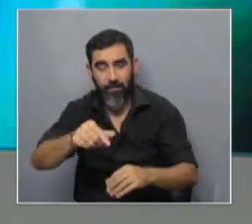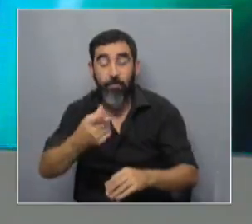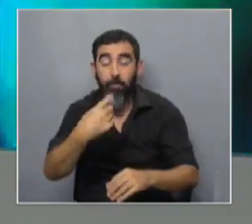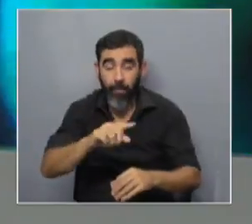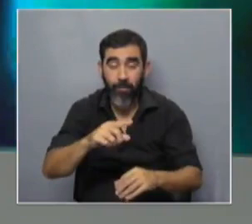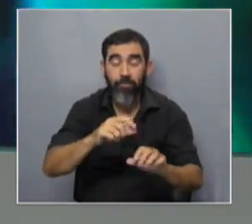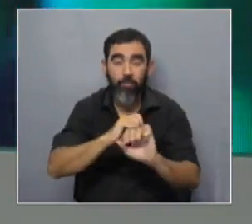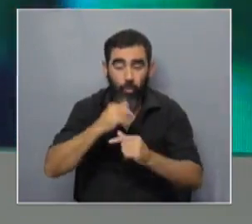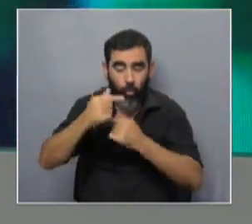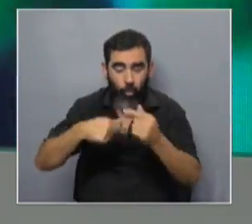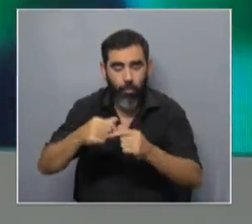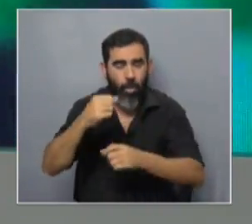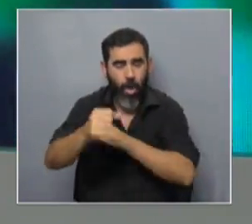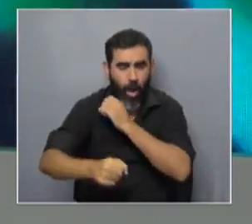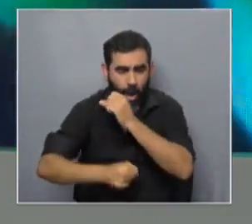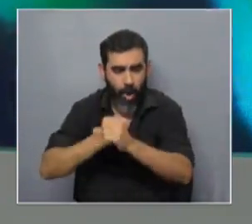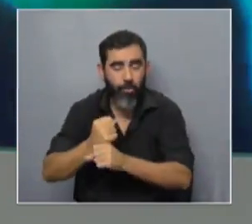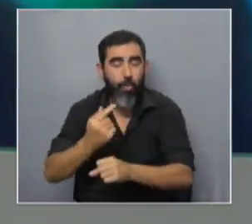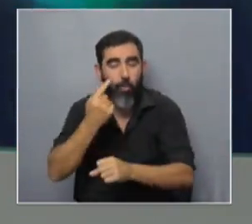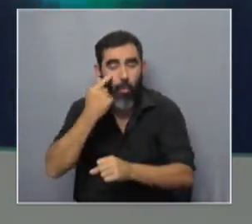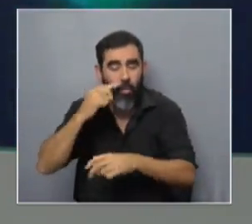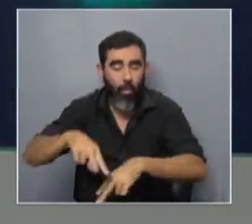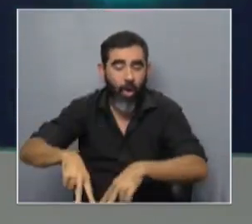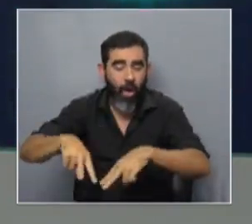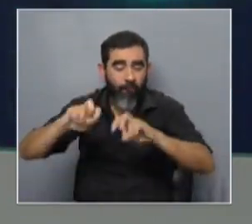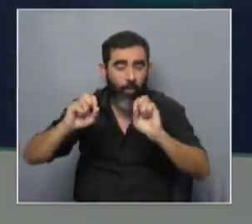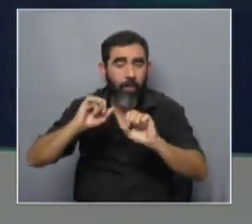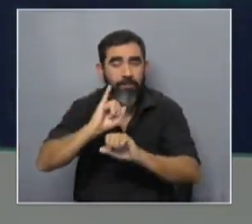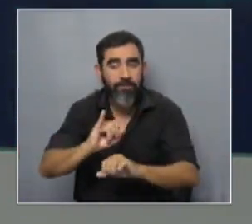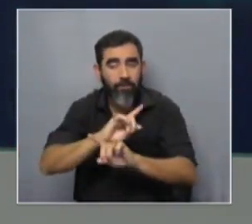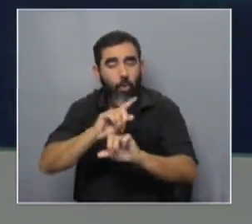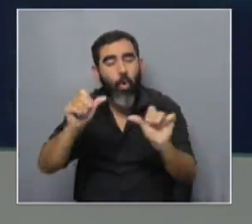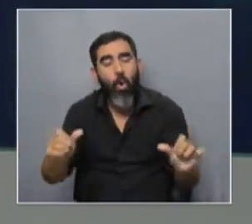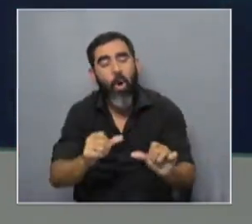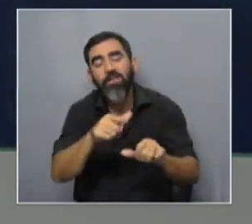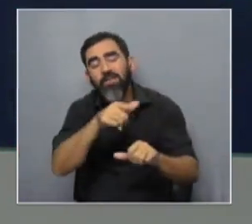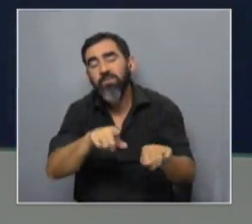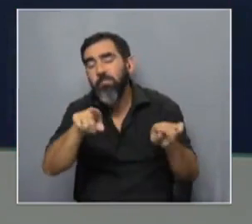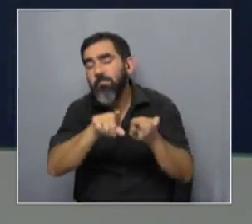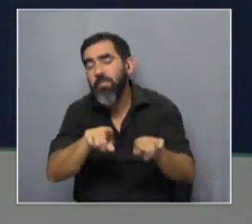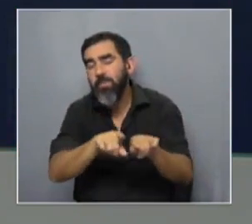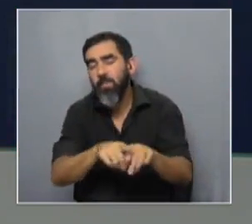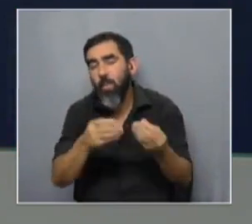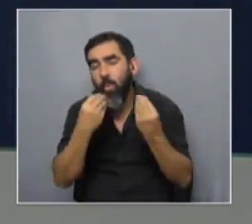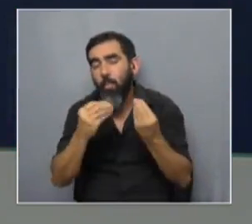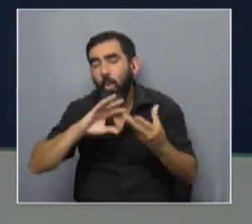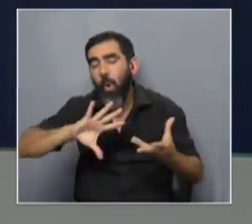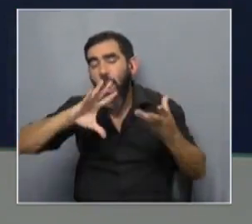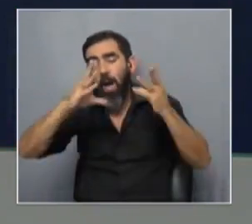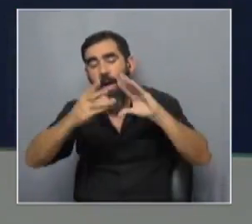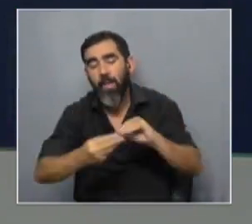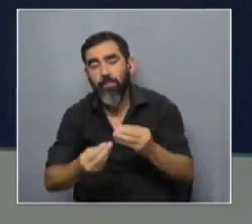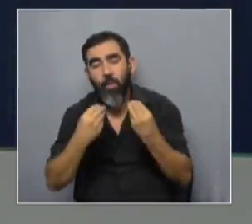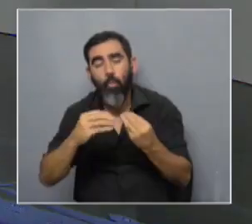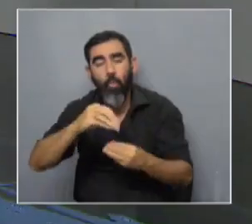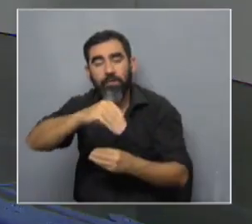proseguimos durante muchos años intentando averiguar si no hacían aquello, si no participaban en esa adaptación a la